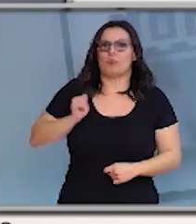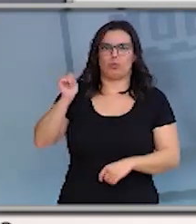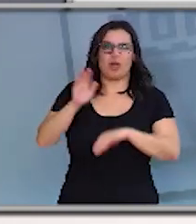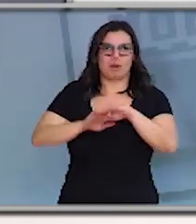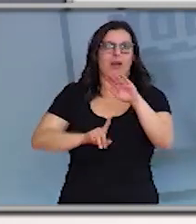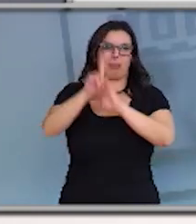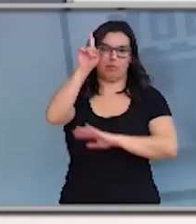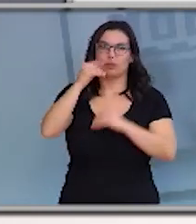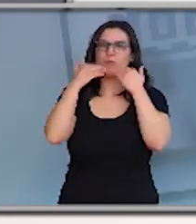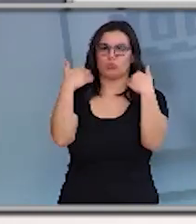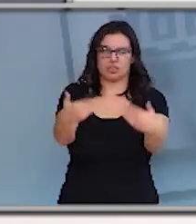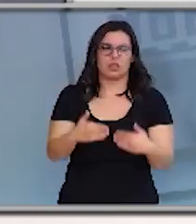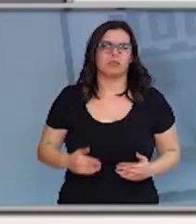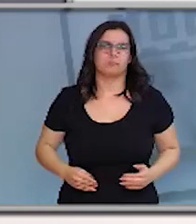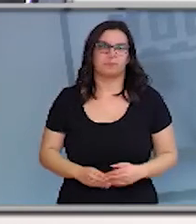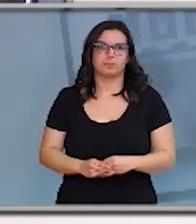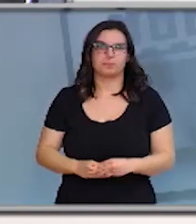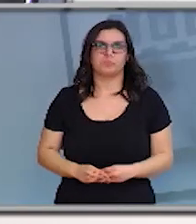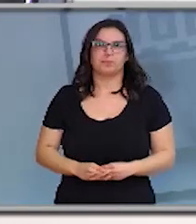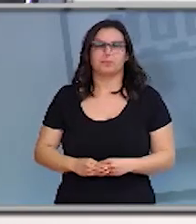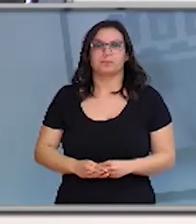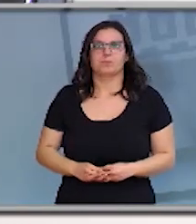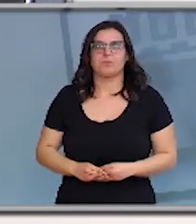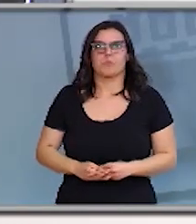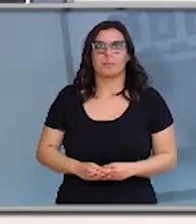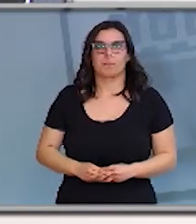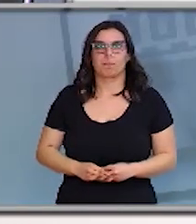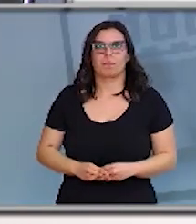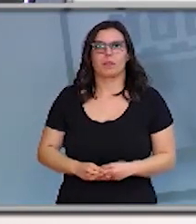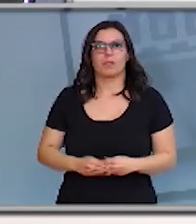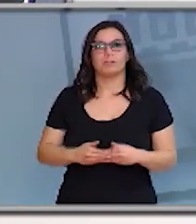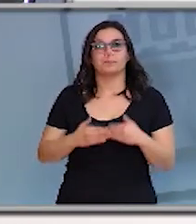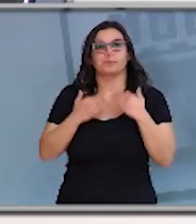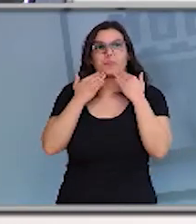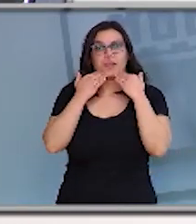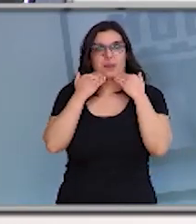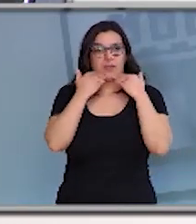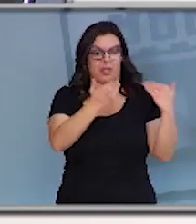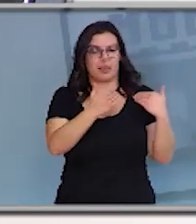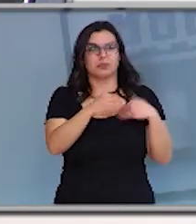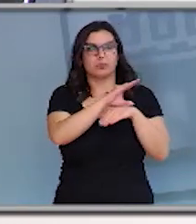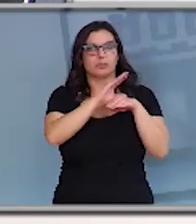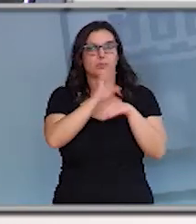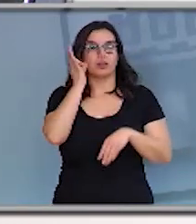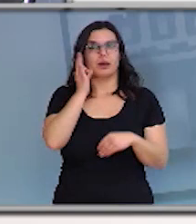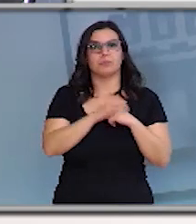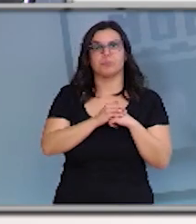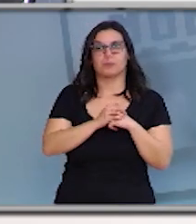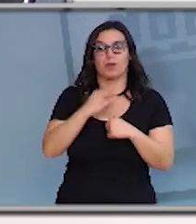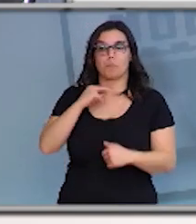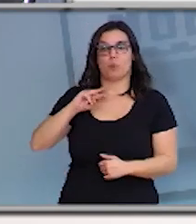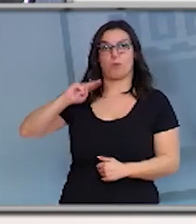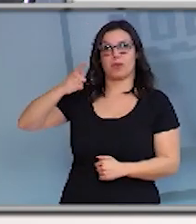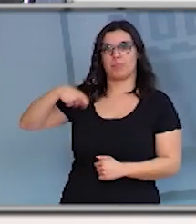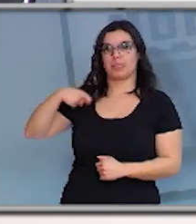crecimiento. Muchas gracias. Muchas gracias. Antes de ceder la palabra al vicepresidente y portavoz de la